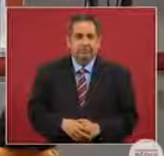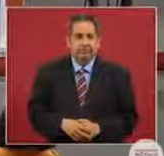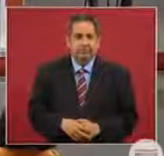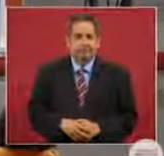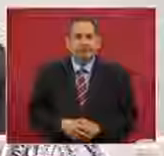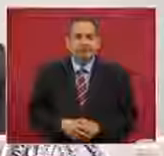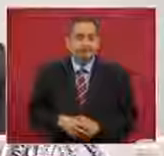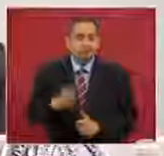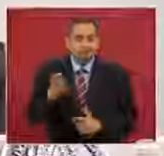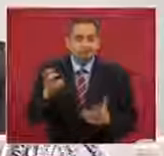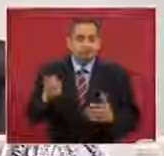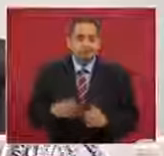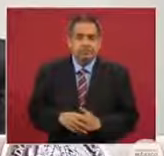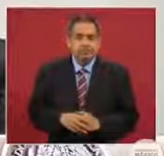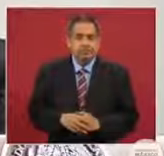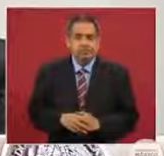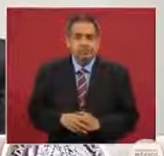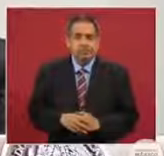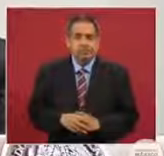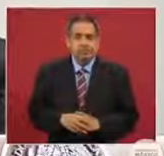Pero ahí está.